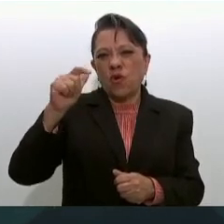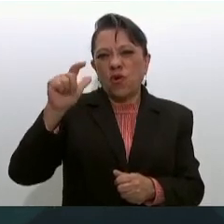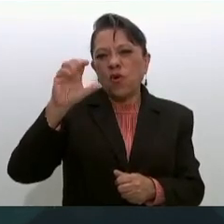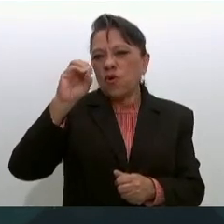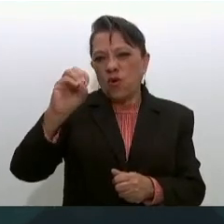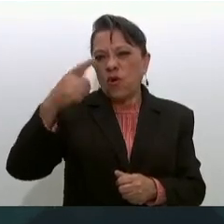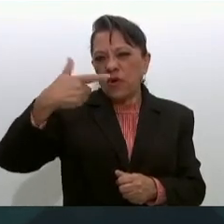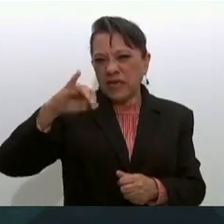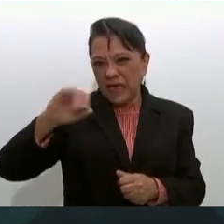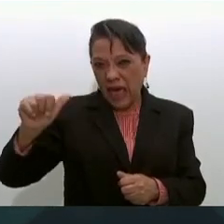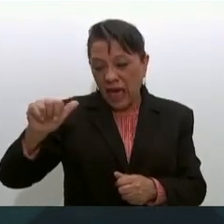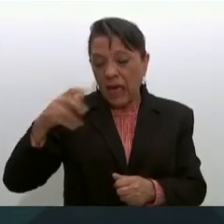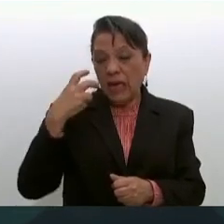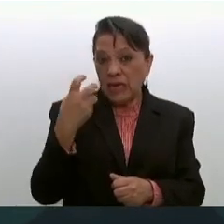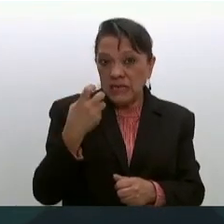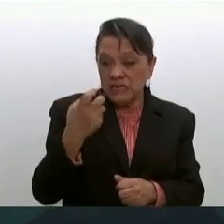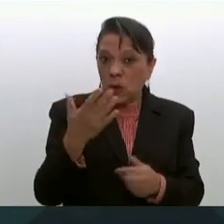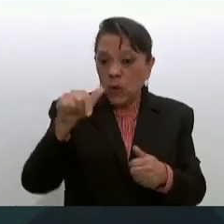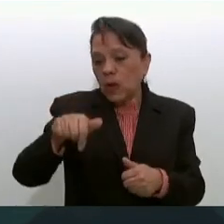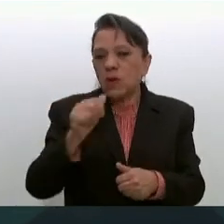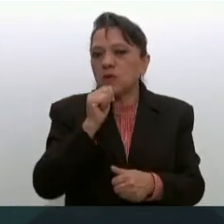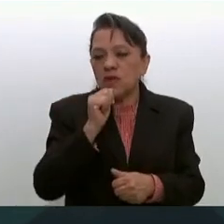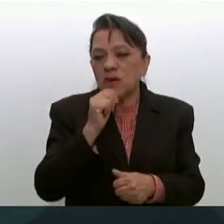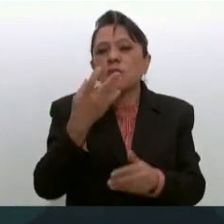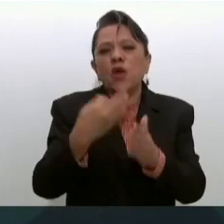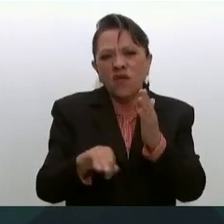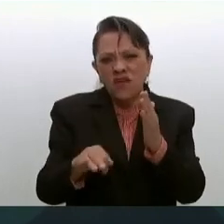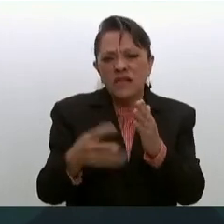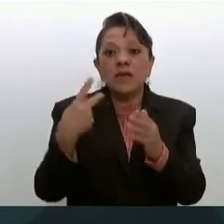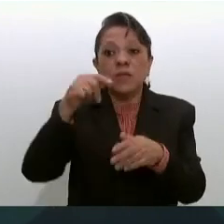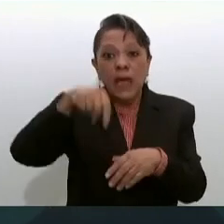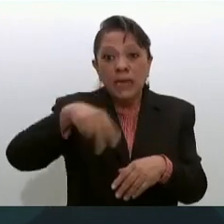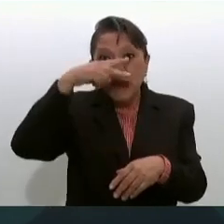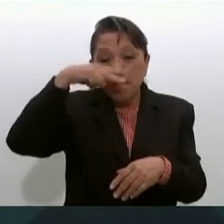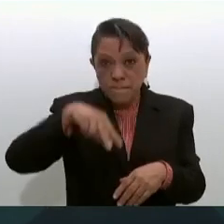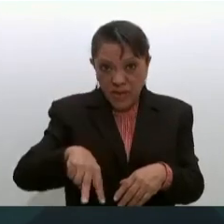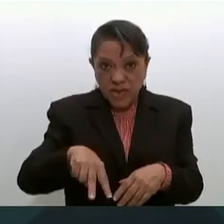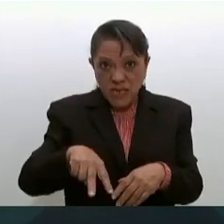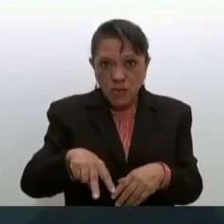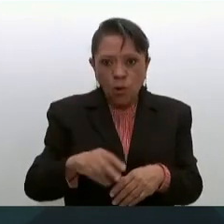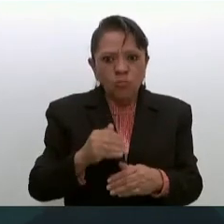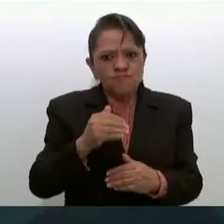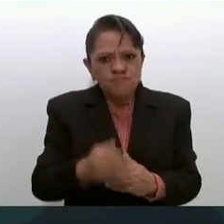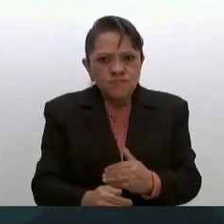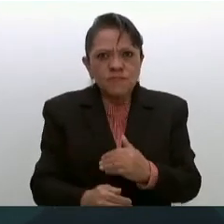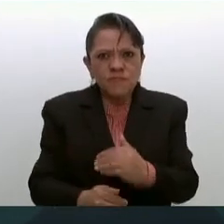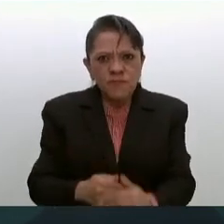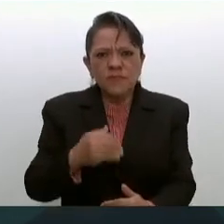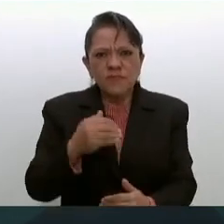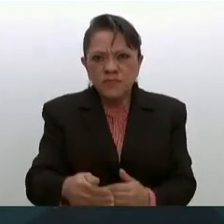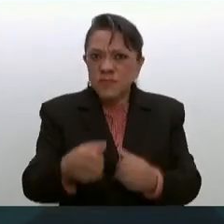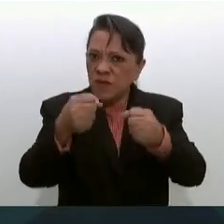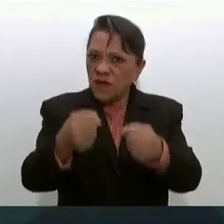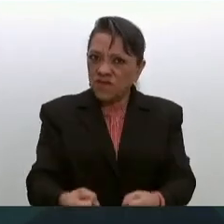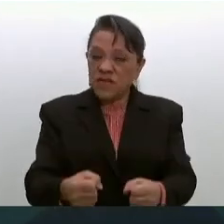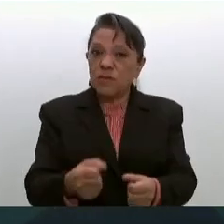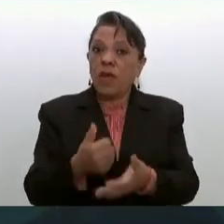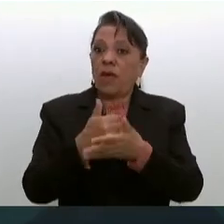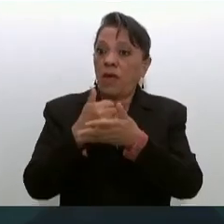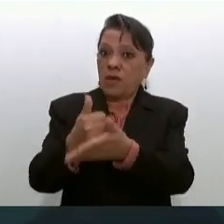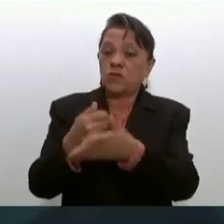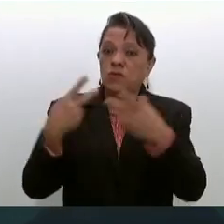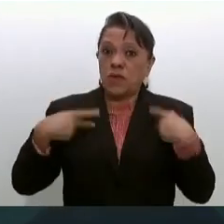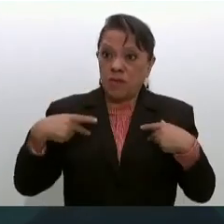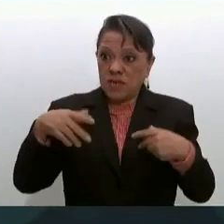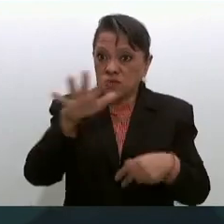Salud en nuestro país en México avanza con paso firme con la ayuda la participación de la población sin